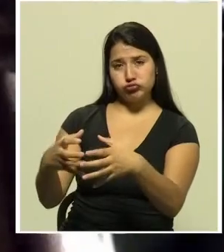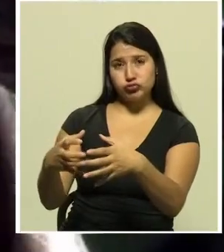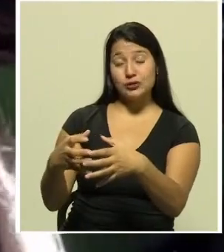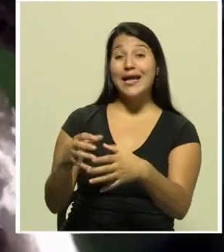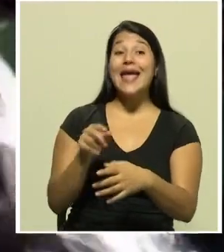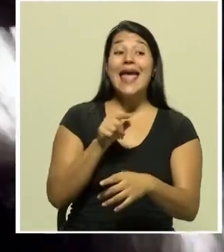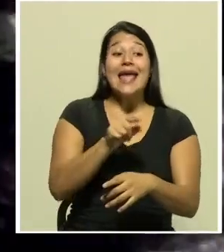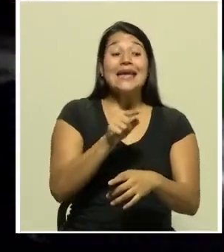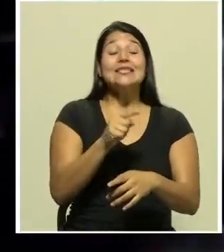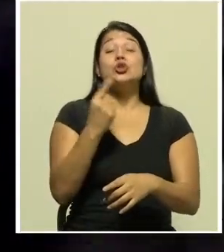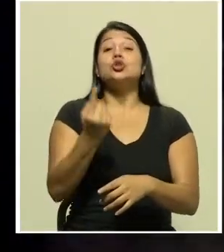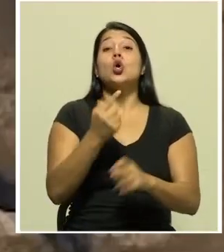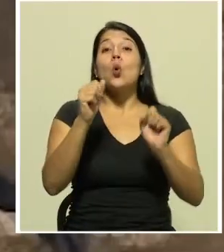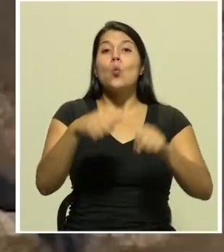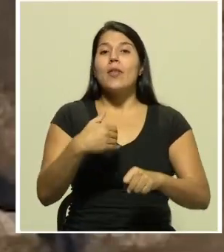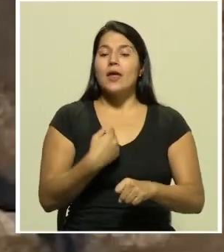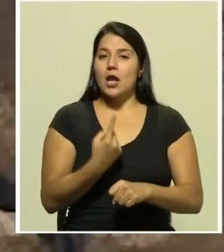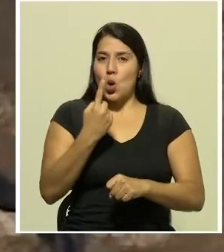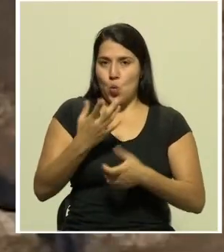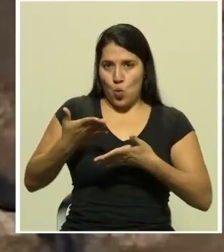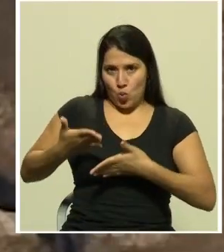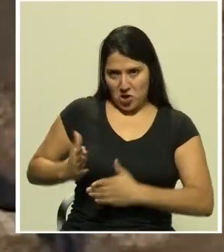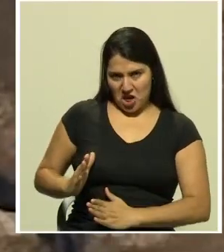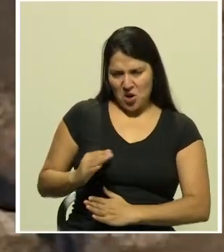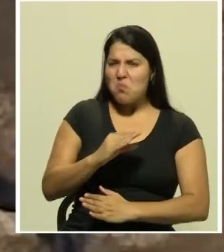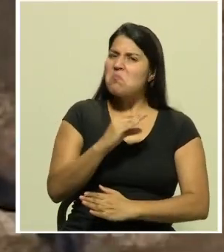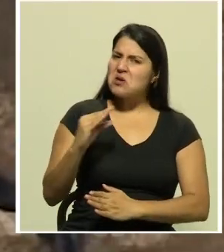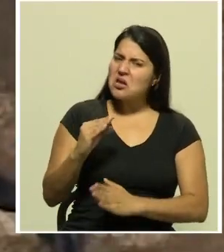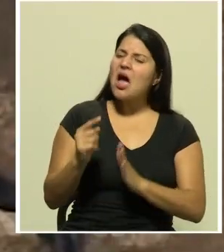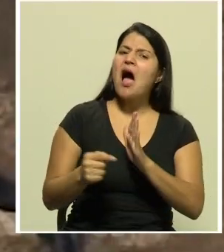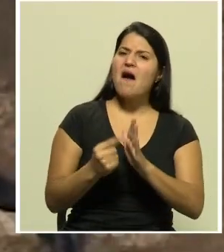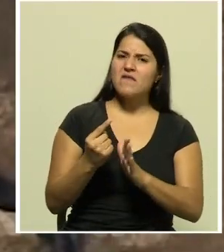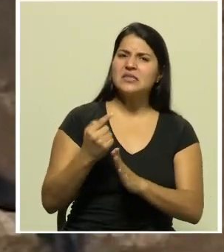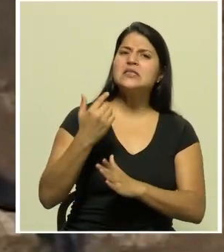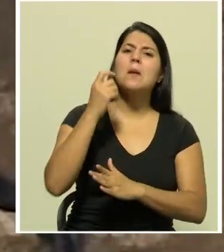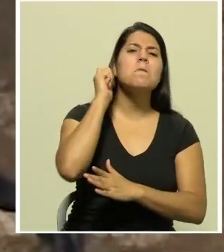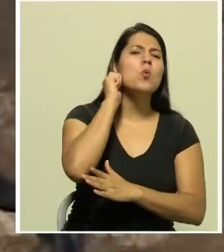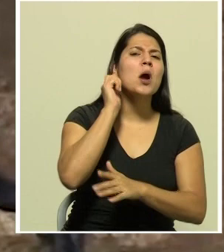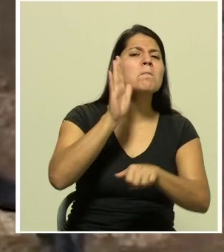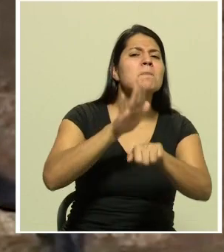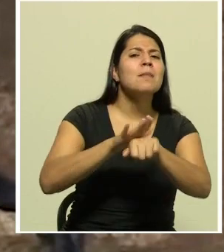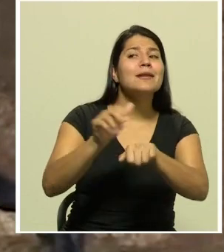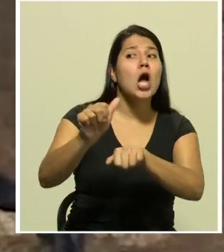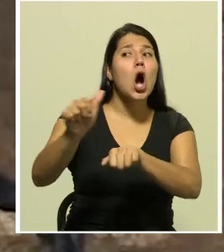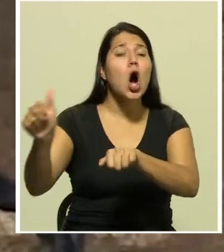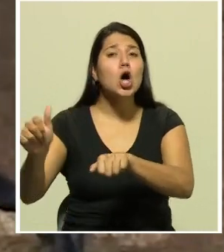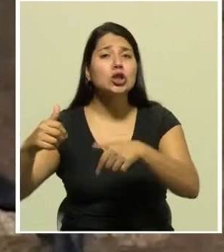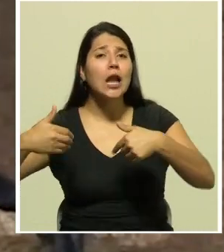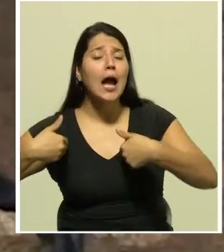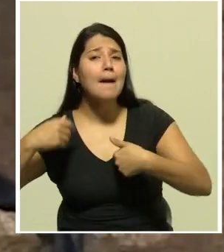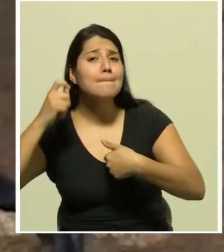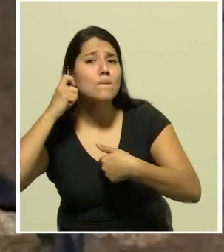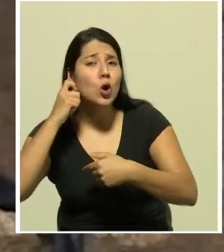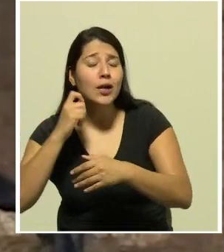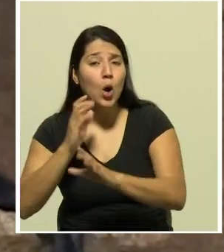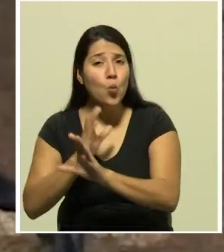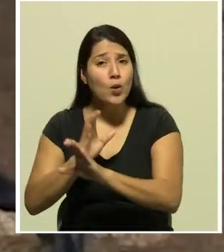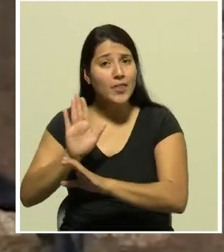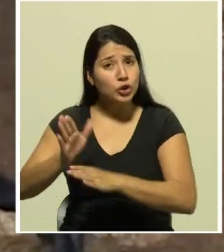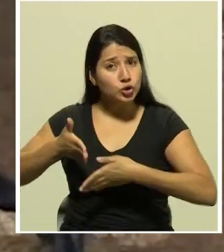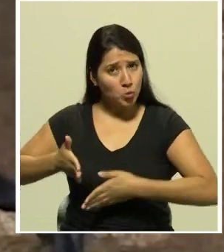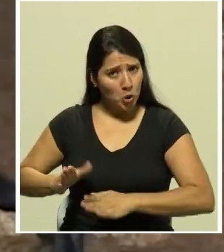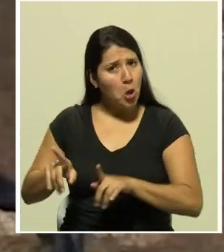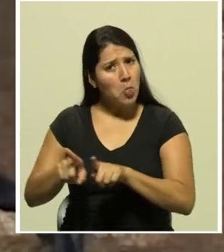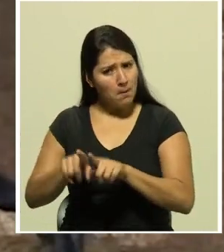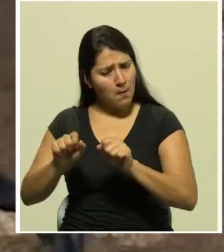cría y es frecuente que una hembra deje que otras del grupo se ocupen de su pequeño incluso para amamantarlo